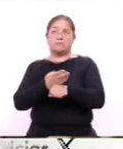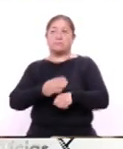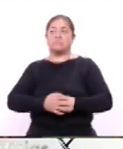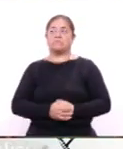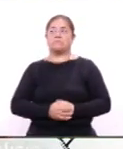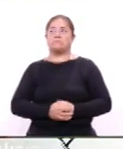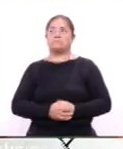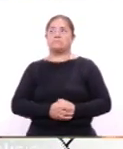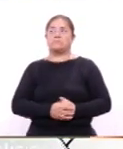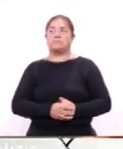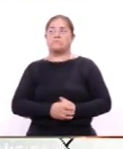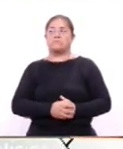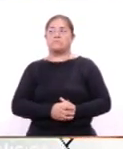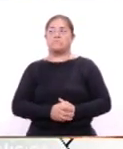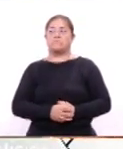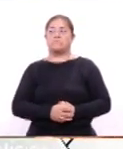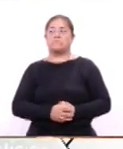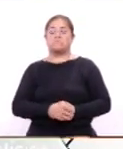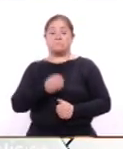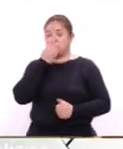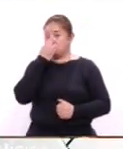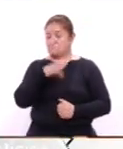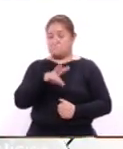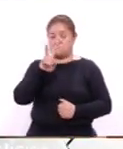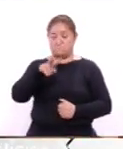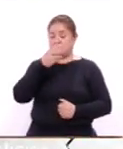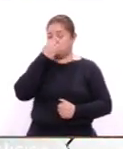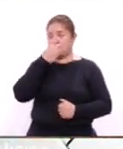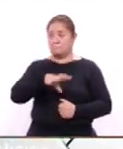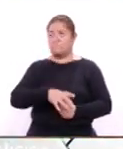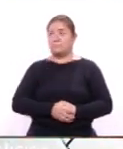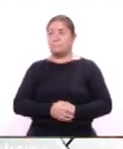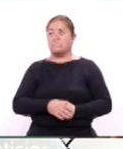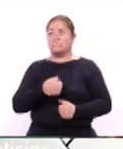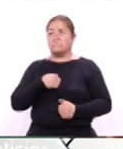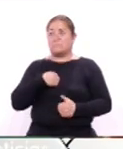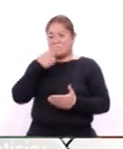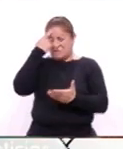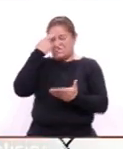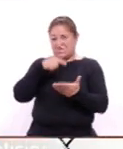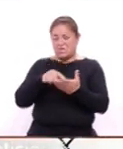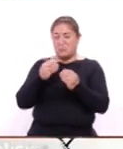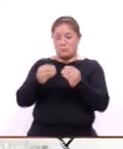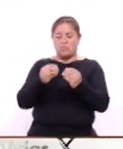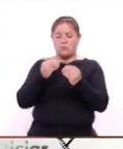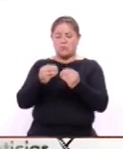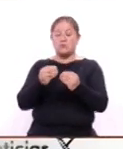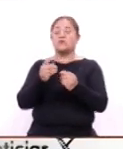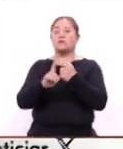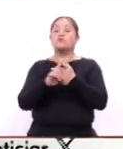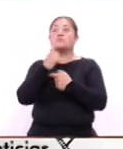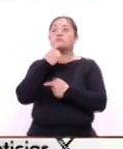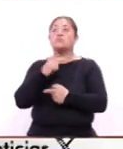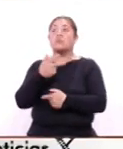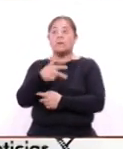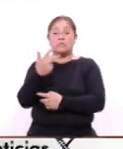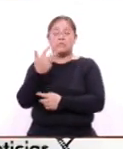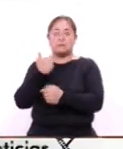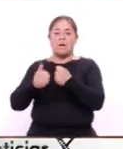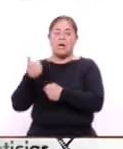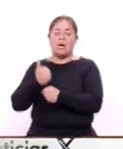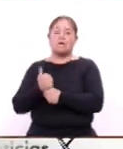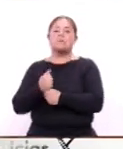maravillosas la verdad creo que llevar tantos años en Cruz Roja 13 años ya llevo a lo mejor de manera